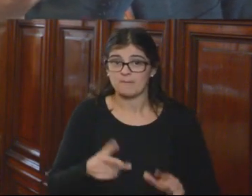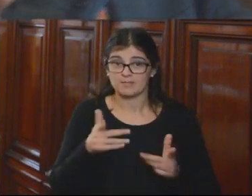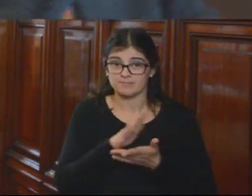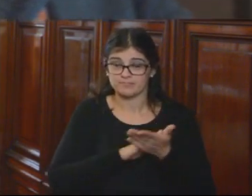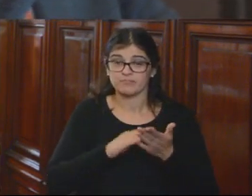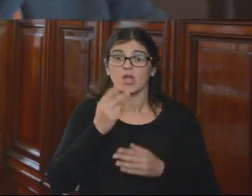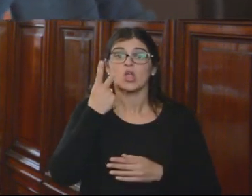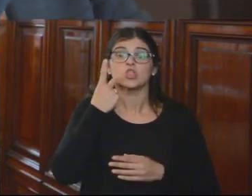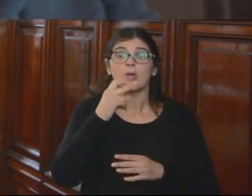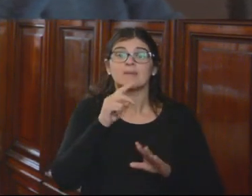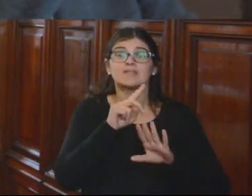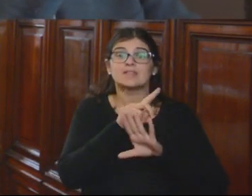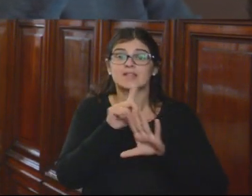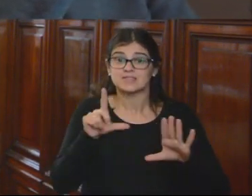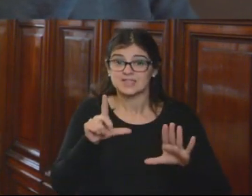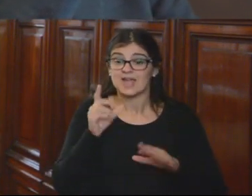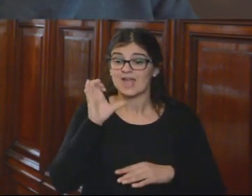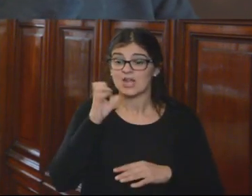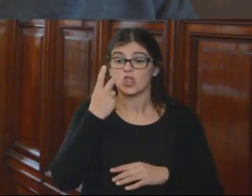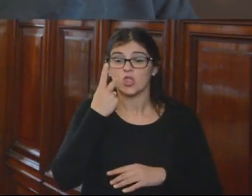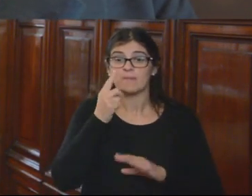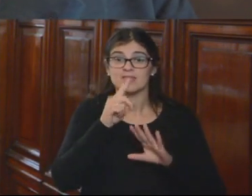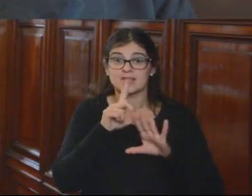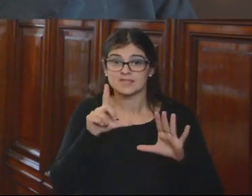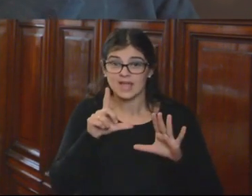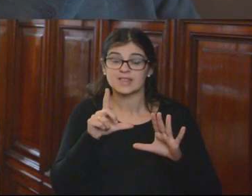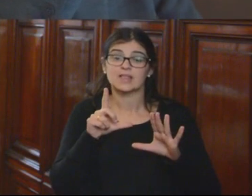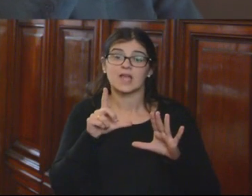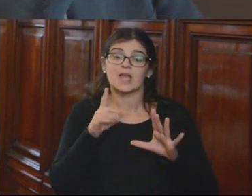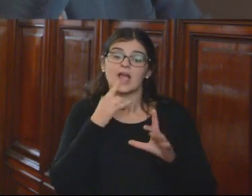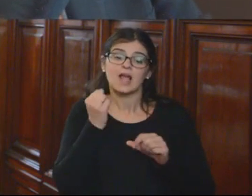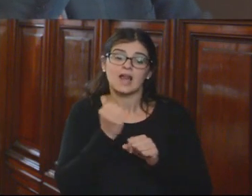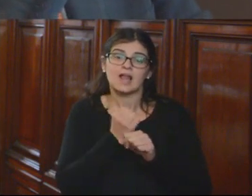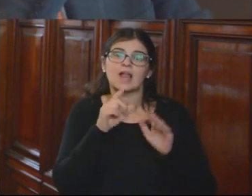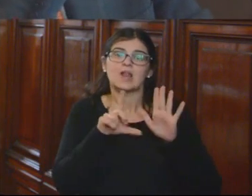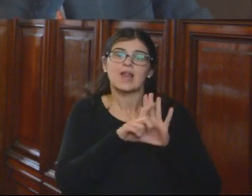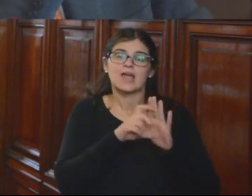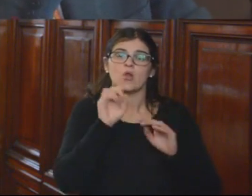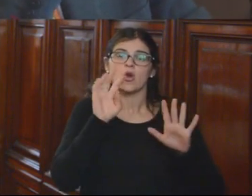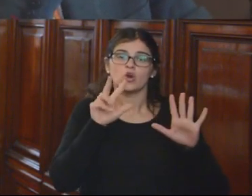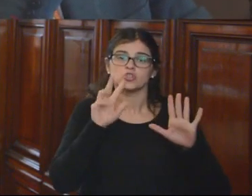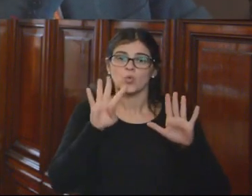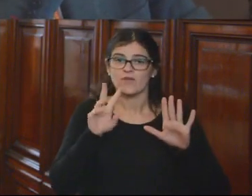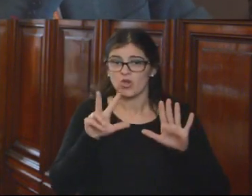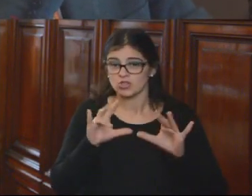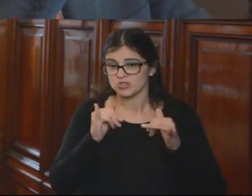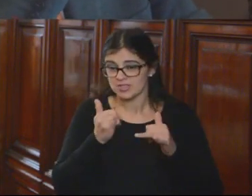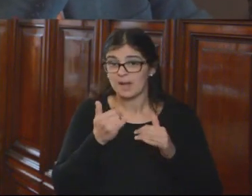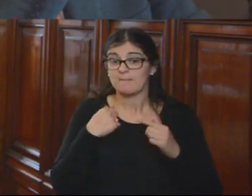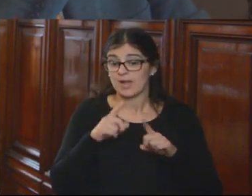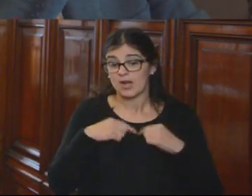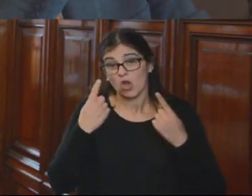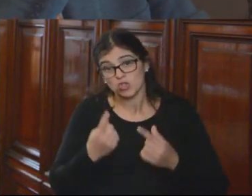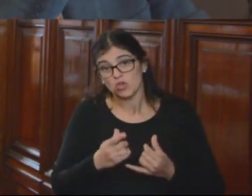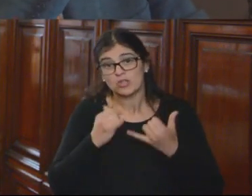El 2017, en enero del 2017, sale la ley 898. Para nosotros, desde